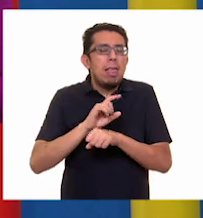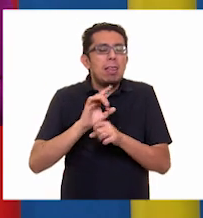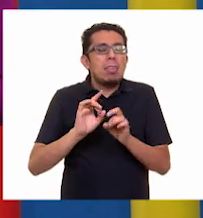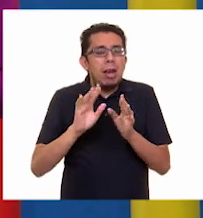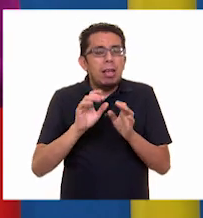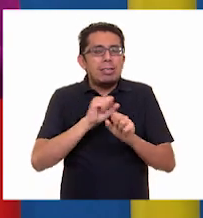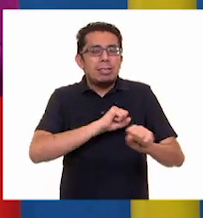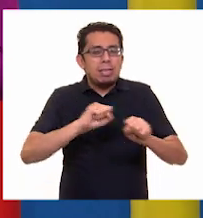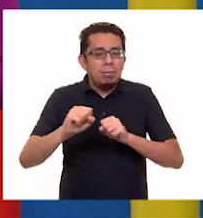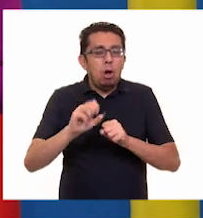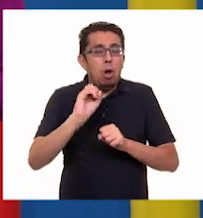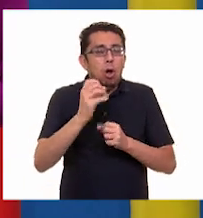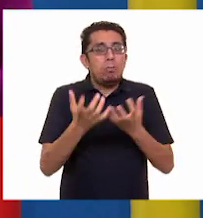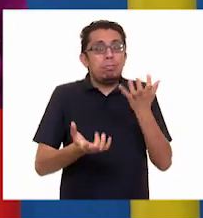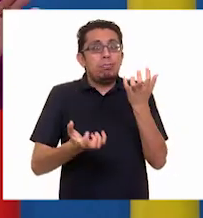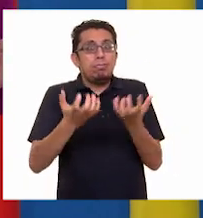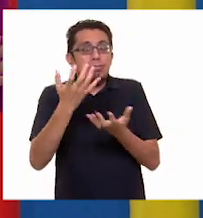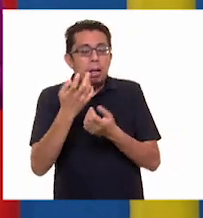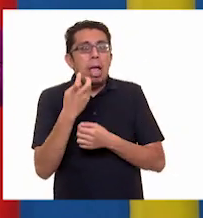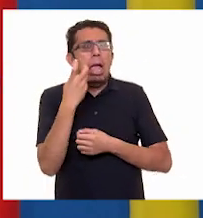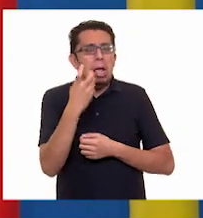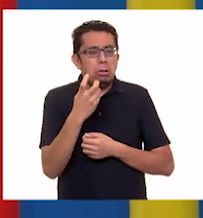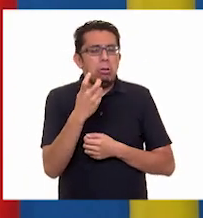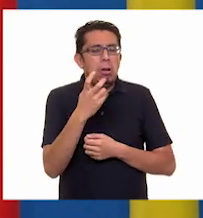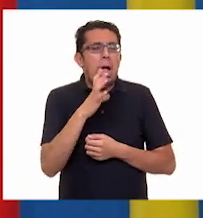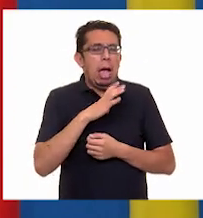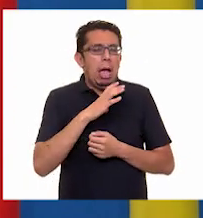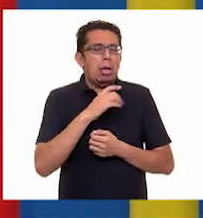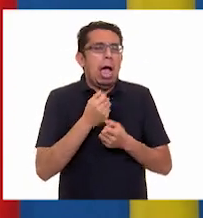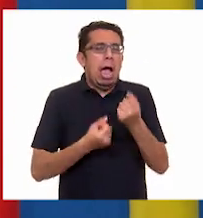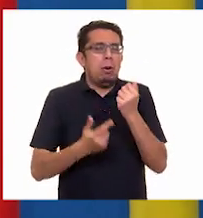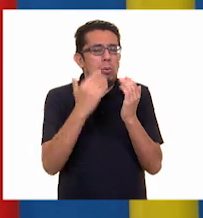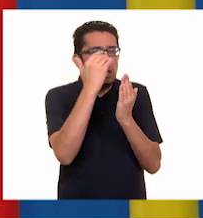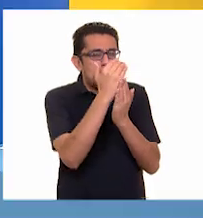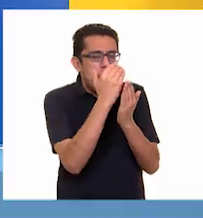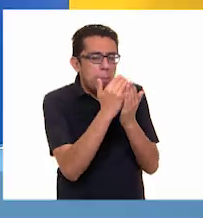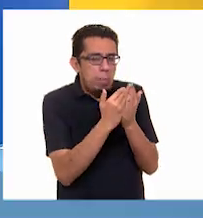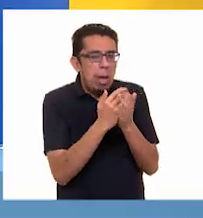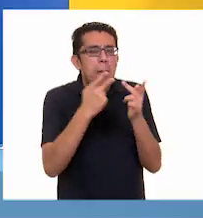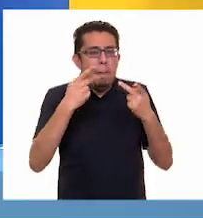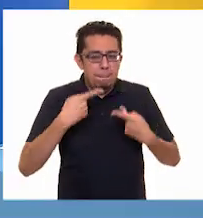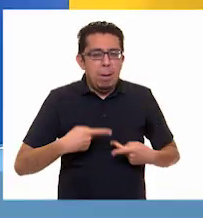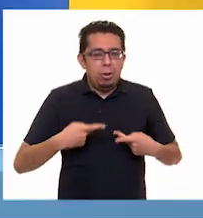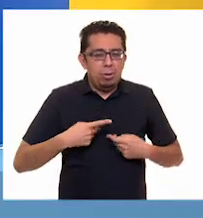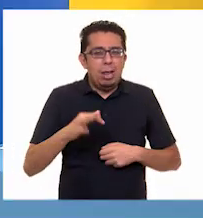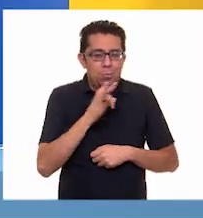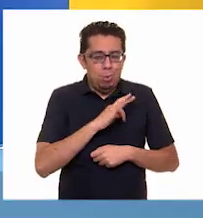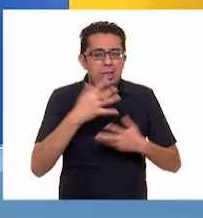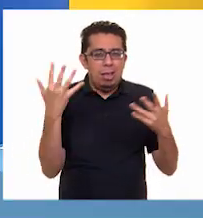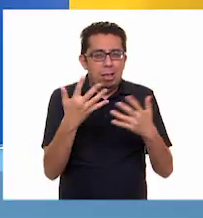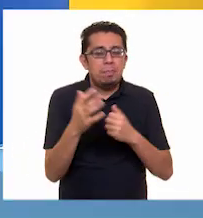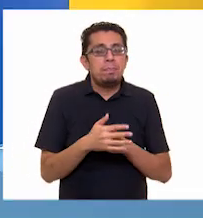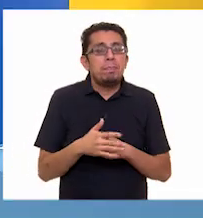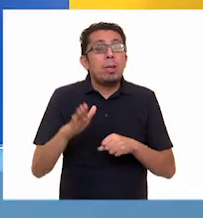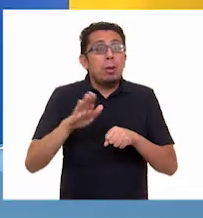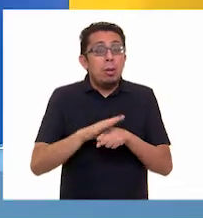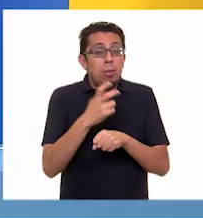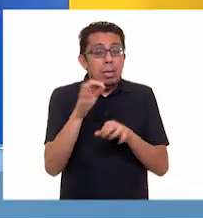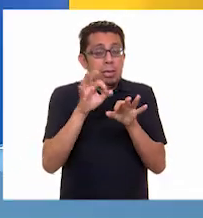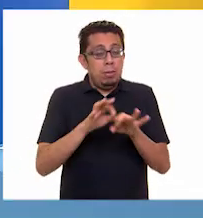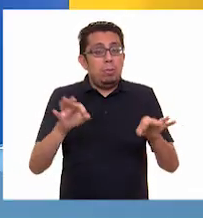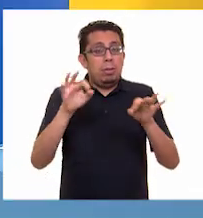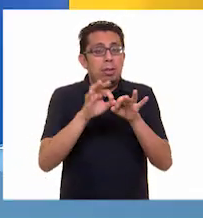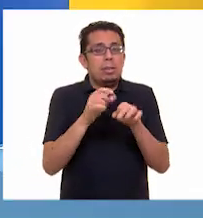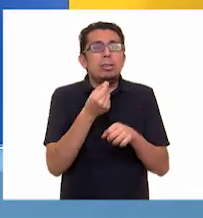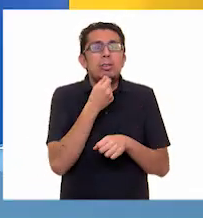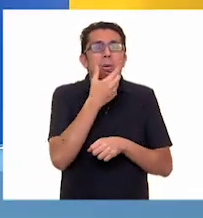son algunas de las medidas que como población debemos llevar a cabo. Por eso es muy relevante que los niños y las